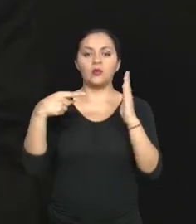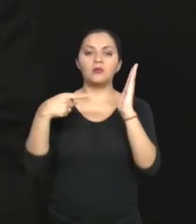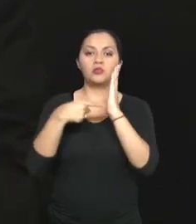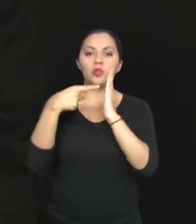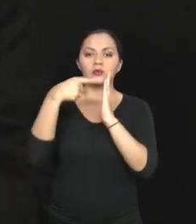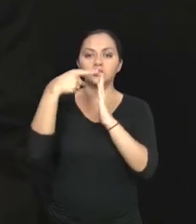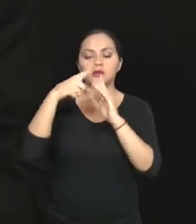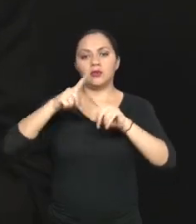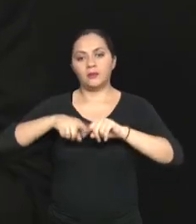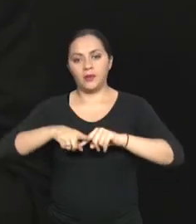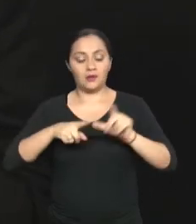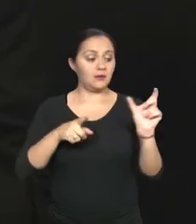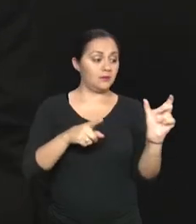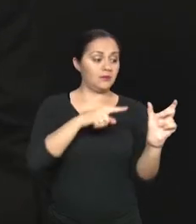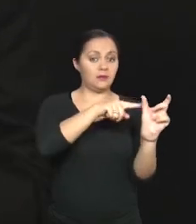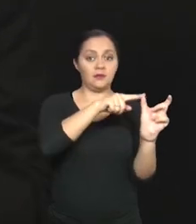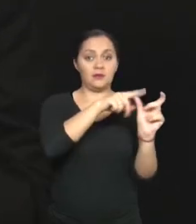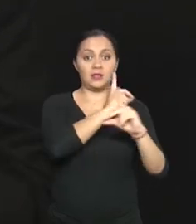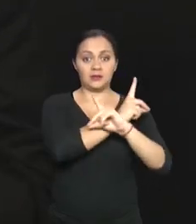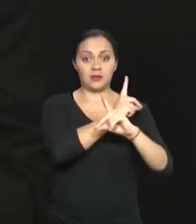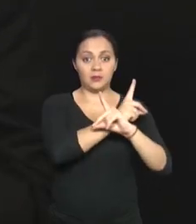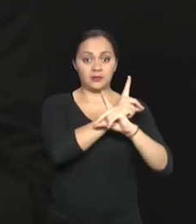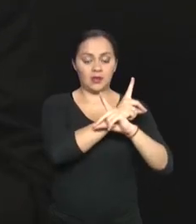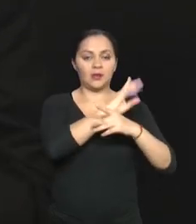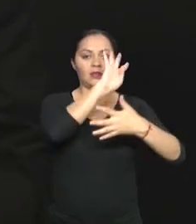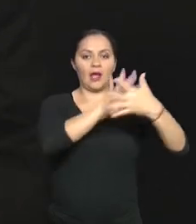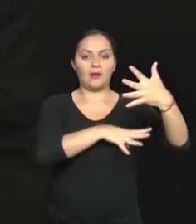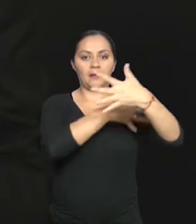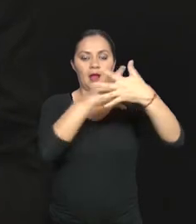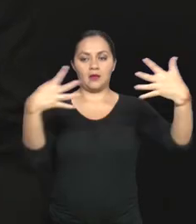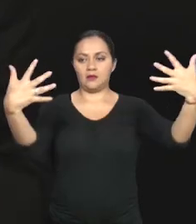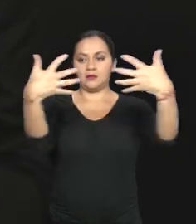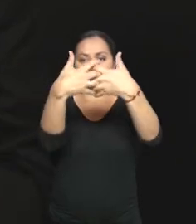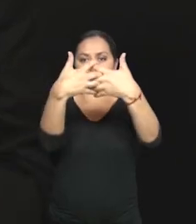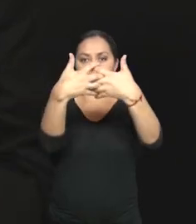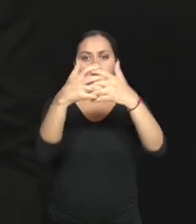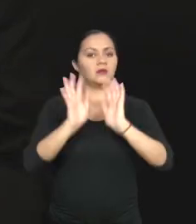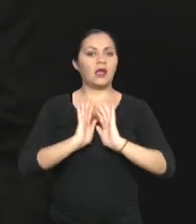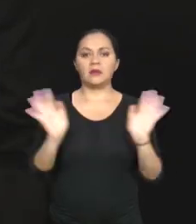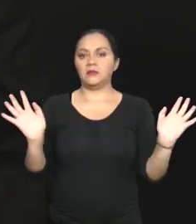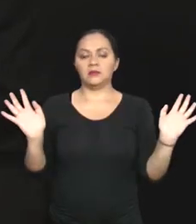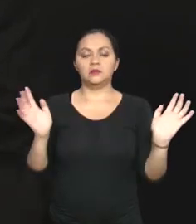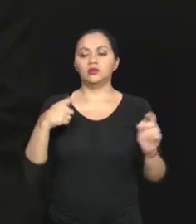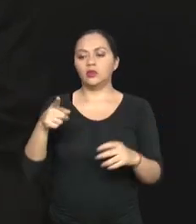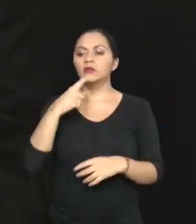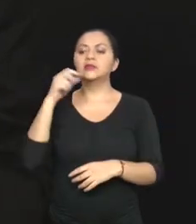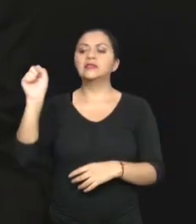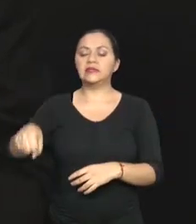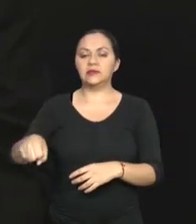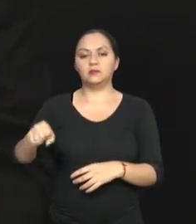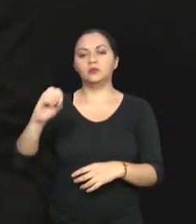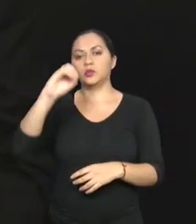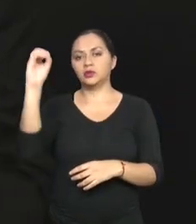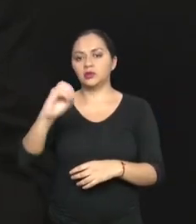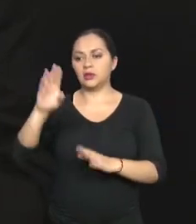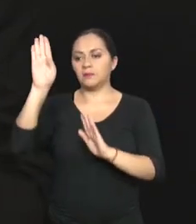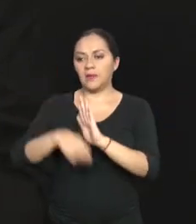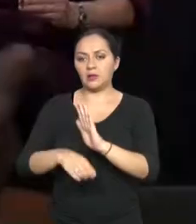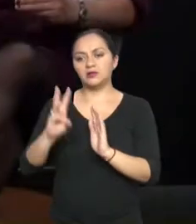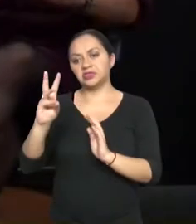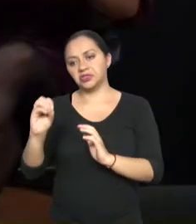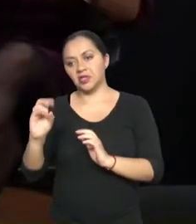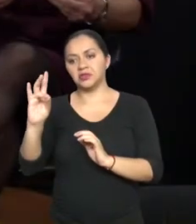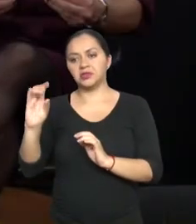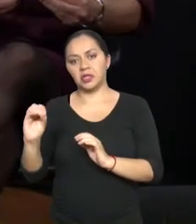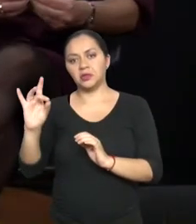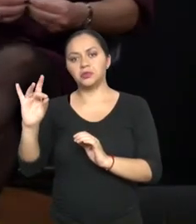variar de acuerdo al porcentaje de discapacidad que se evidencia en el certificado que es adjunto a esta solicitud. Si tenemos